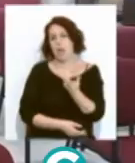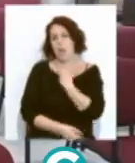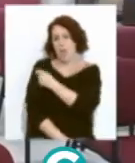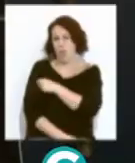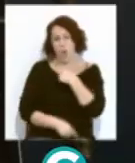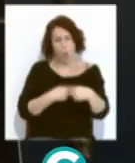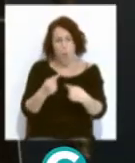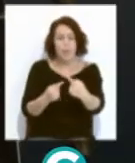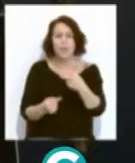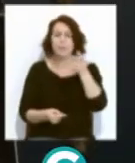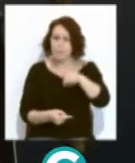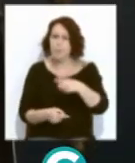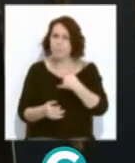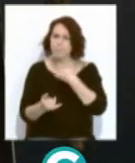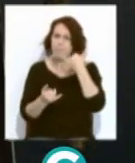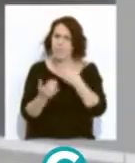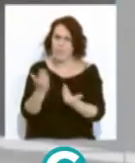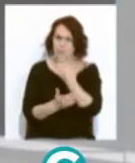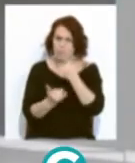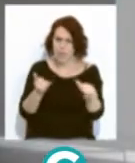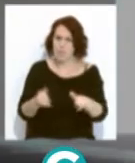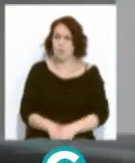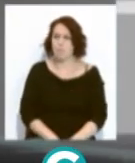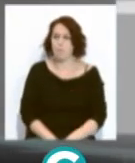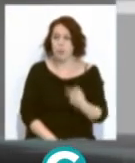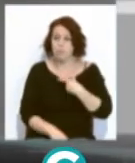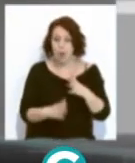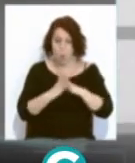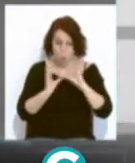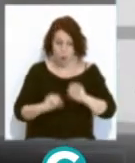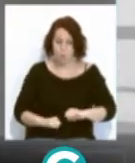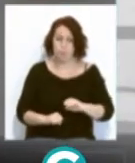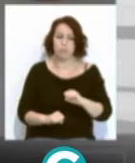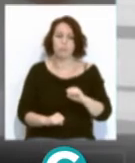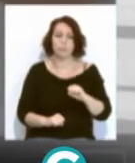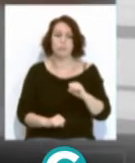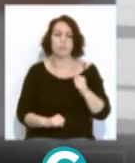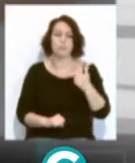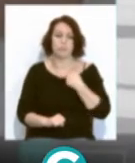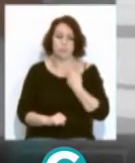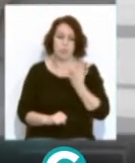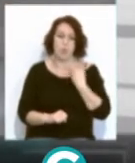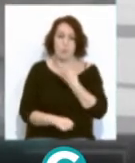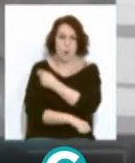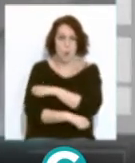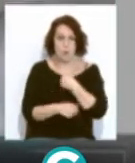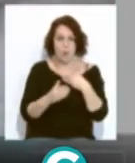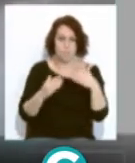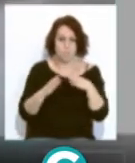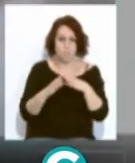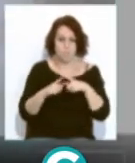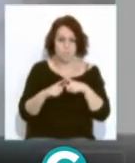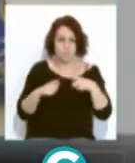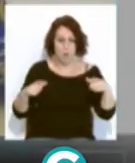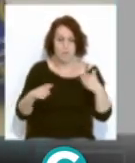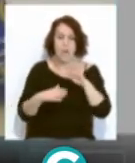cada día, incluidos los festivos. Estoy totalmente de acuerdo en que se pueda ampliar la vacunación hasta